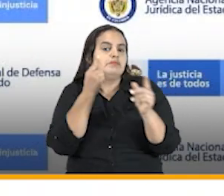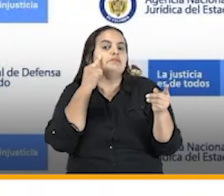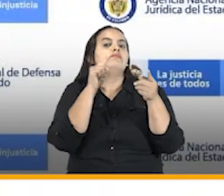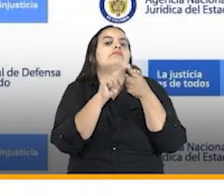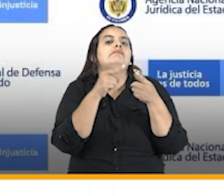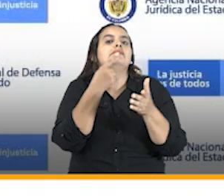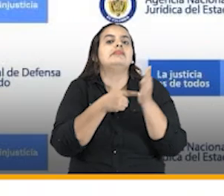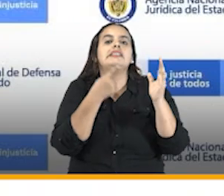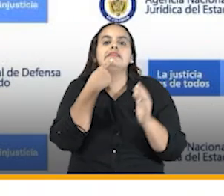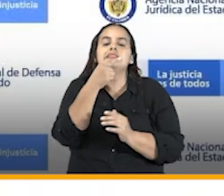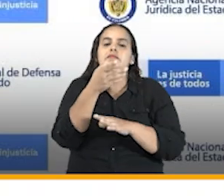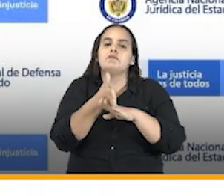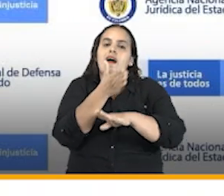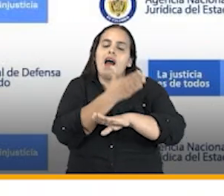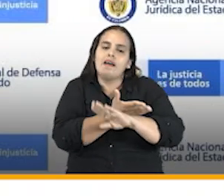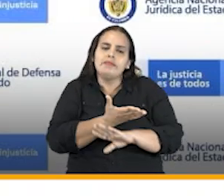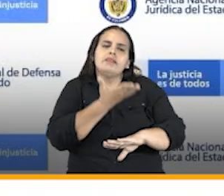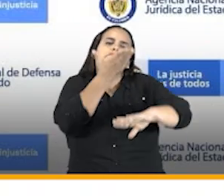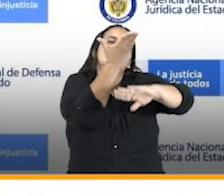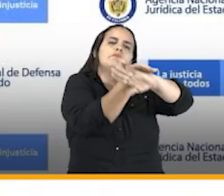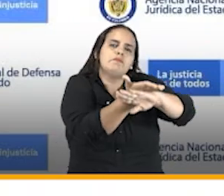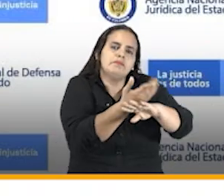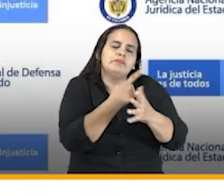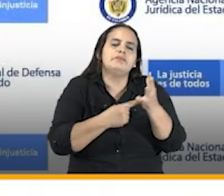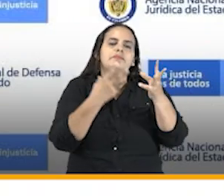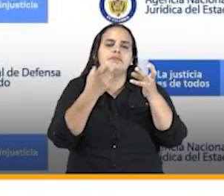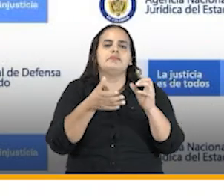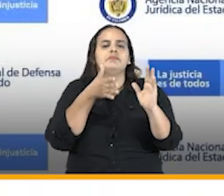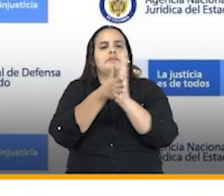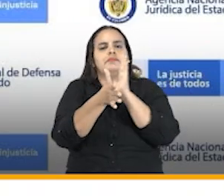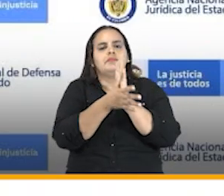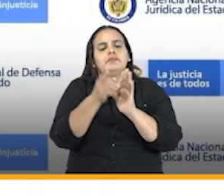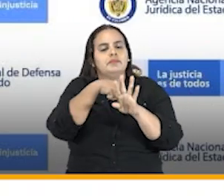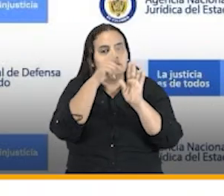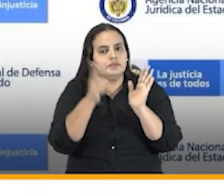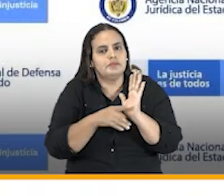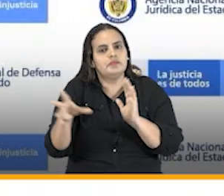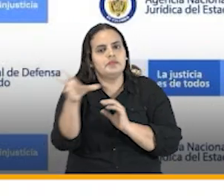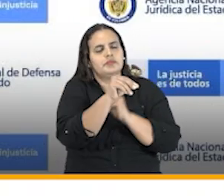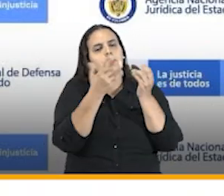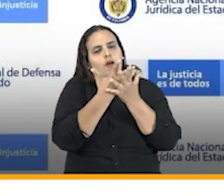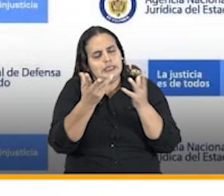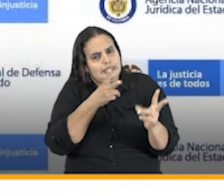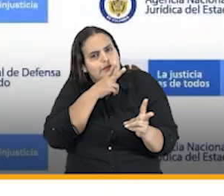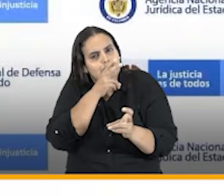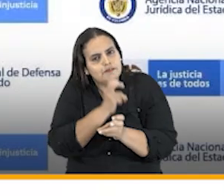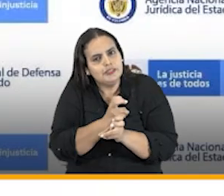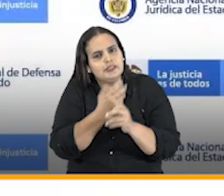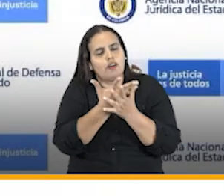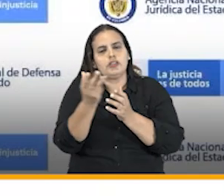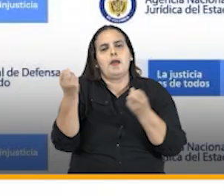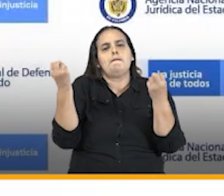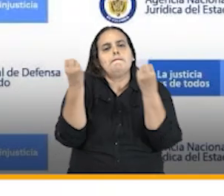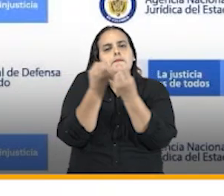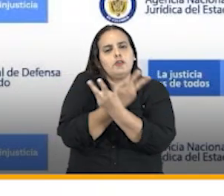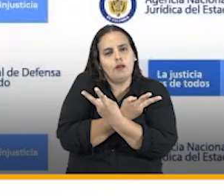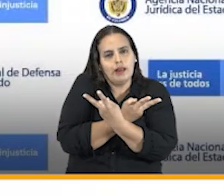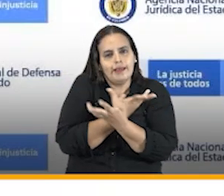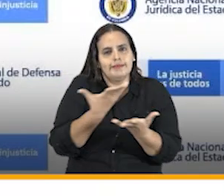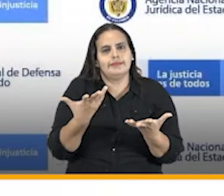aquellas peticiones y casos que tratan de asuntos complejos de violencia